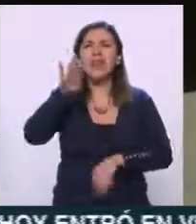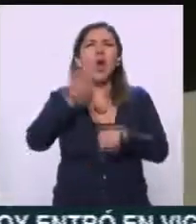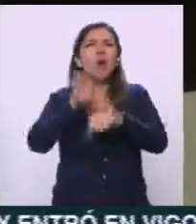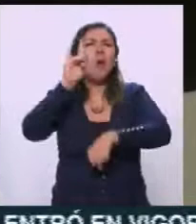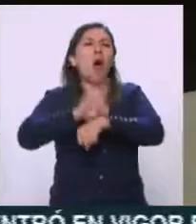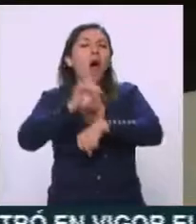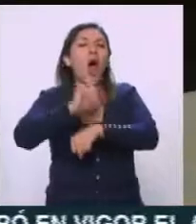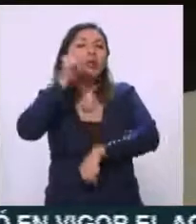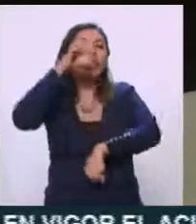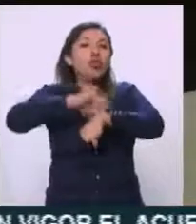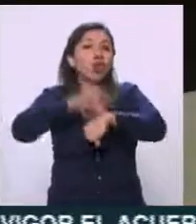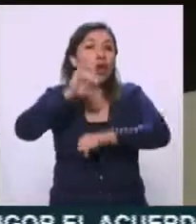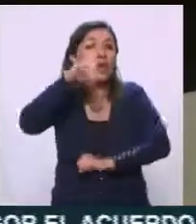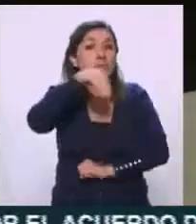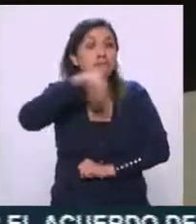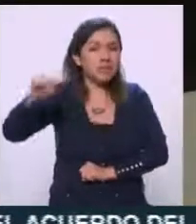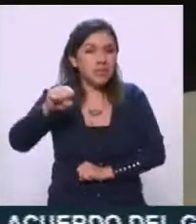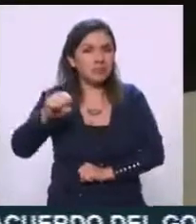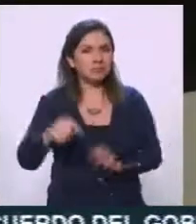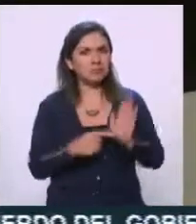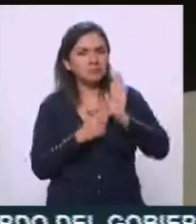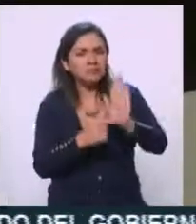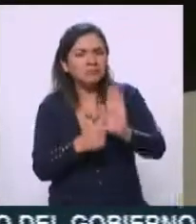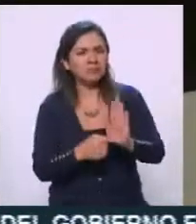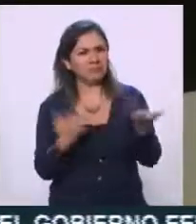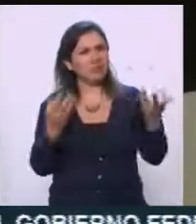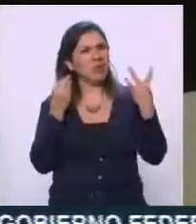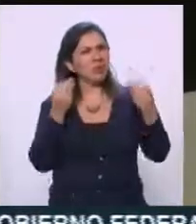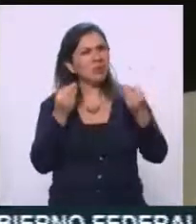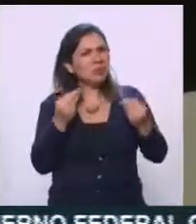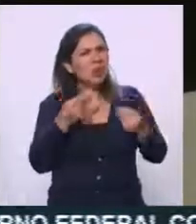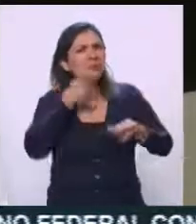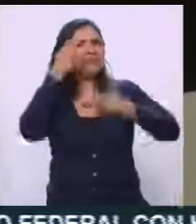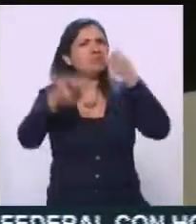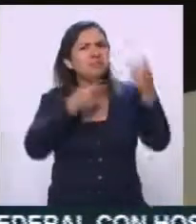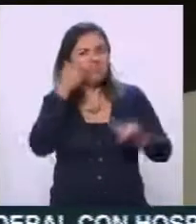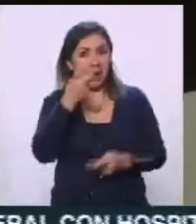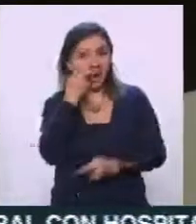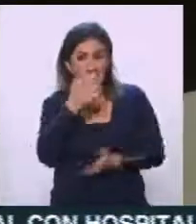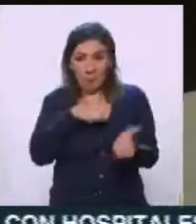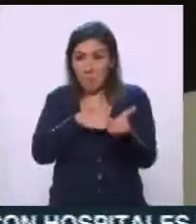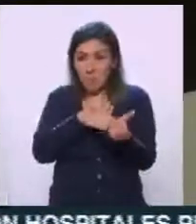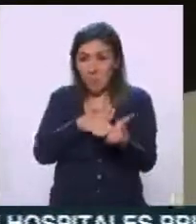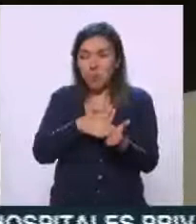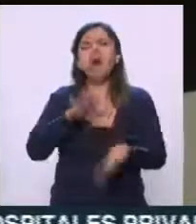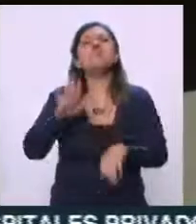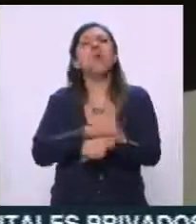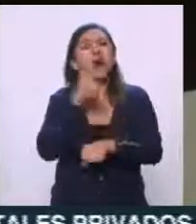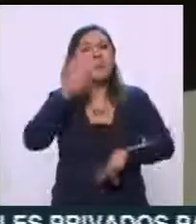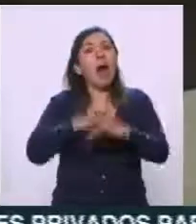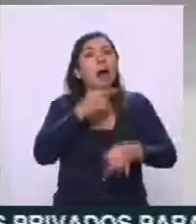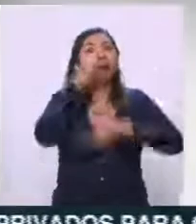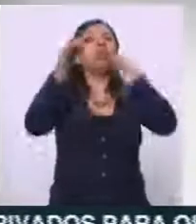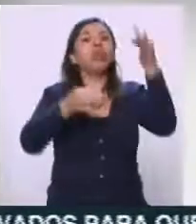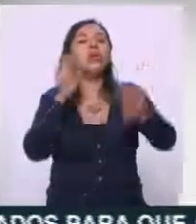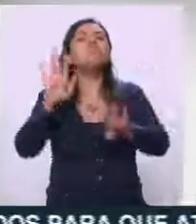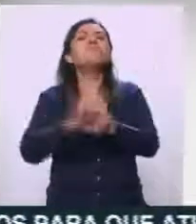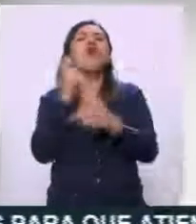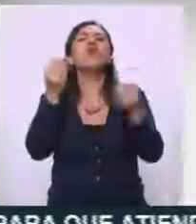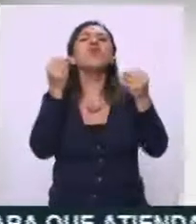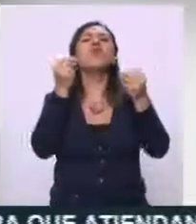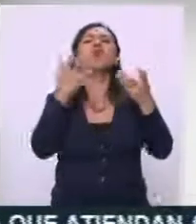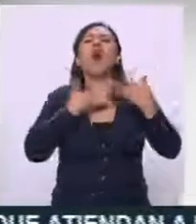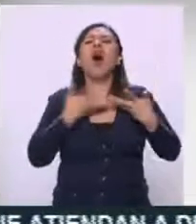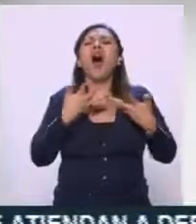pasar como médico del IMSS, y se usaron bastante votos. Entonces, ¿esta broma por qué fue amplificada por estos ejércitos de